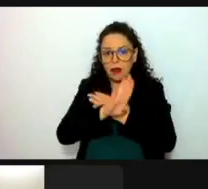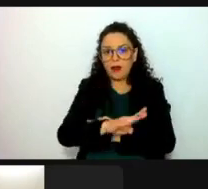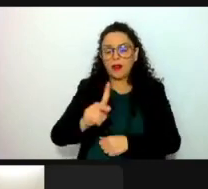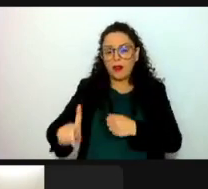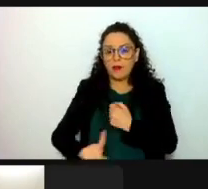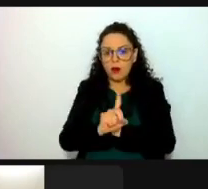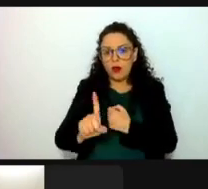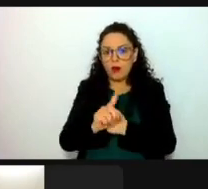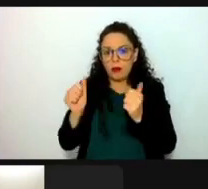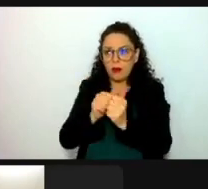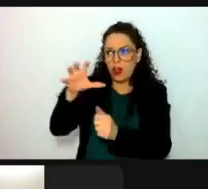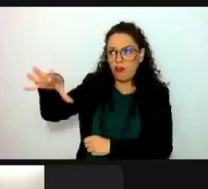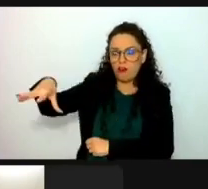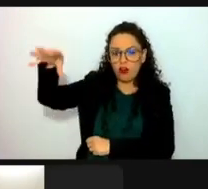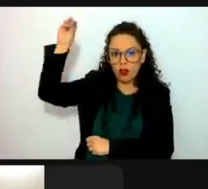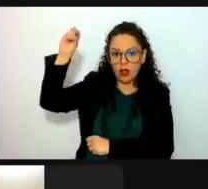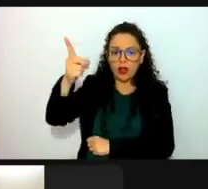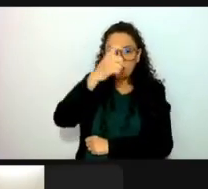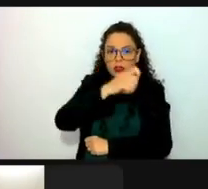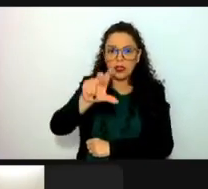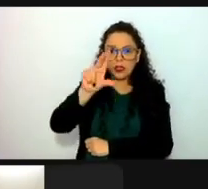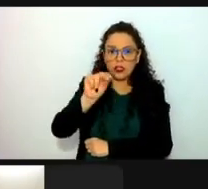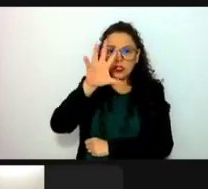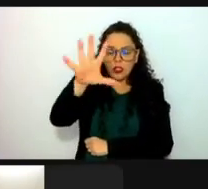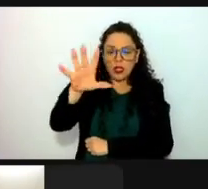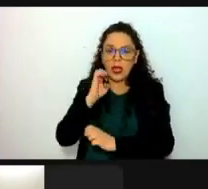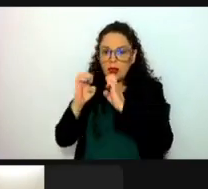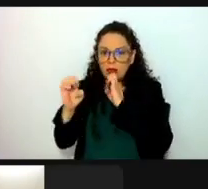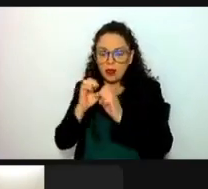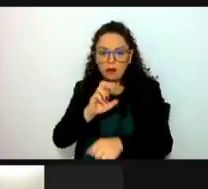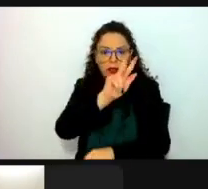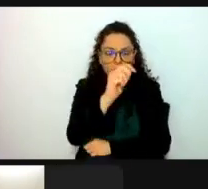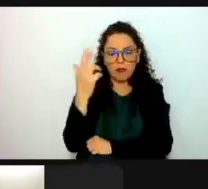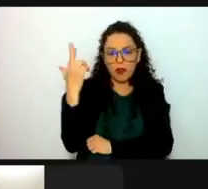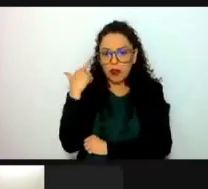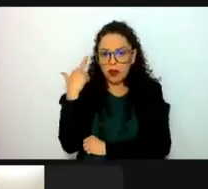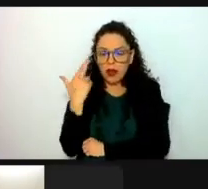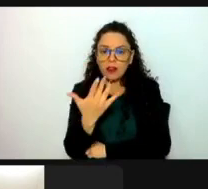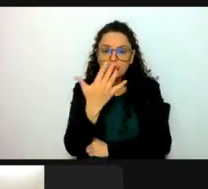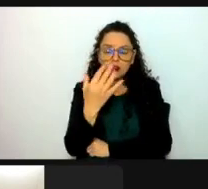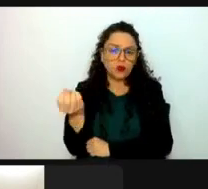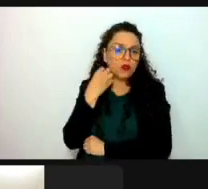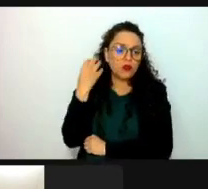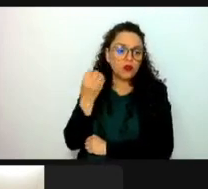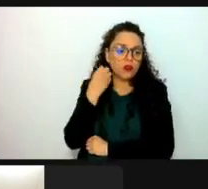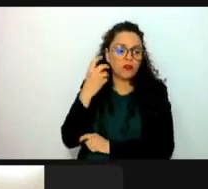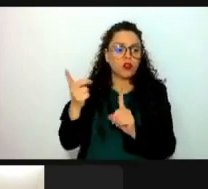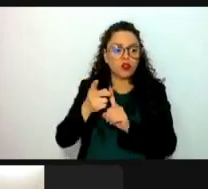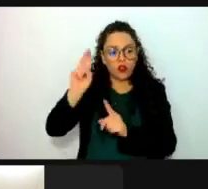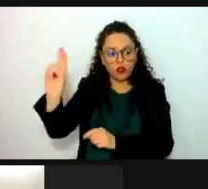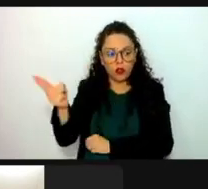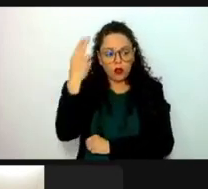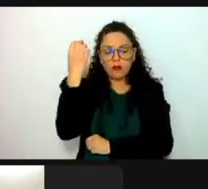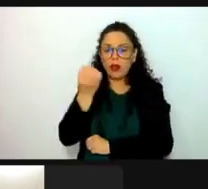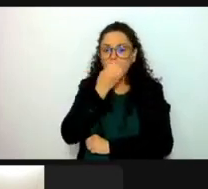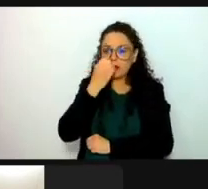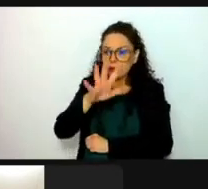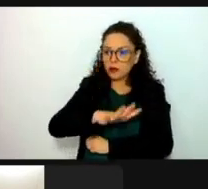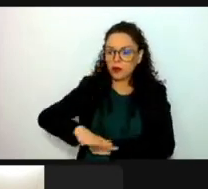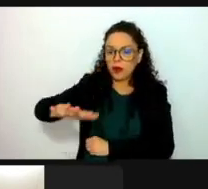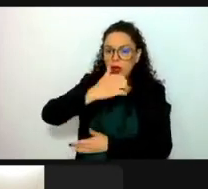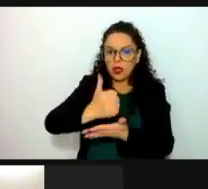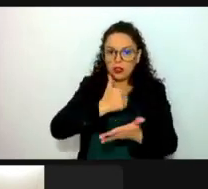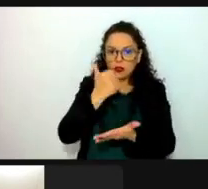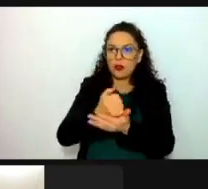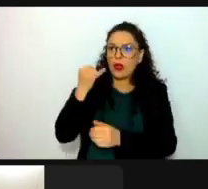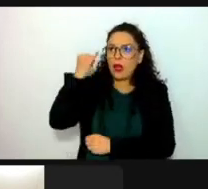prensa, con más de 185 entrevistas en televisión y radio, y 50 conferencias en universidades, escuelas urbanas, rurales, hospitales y